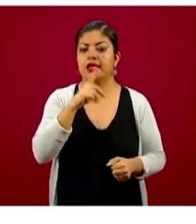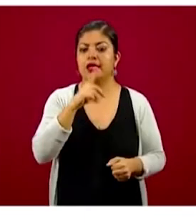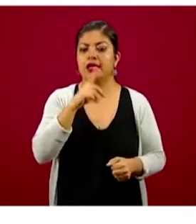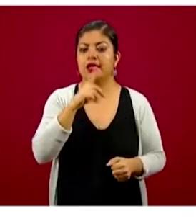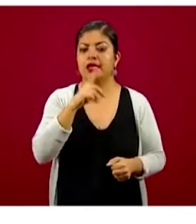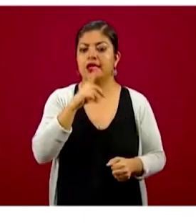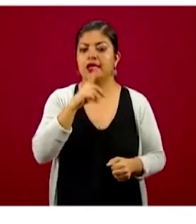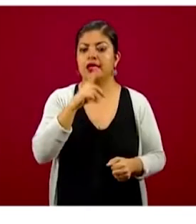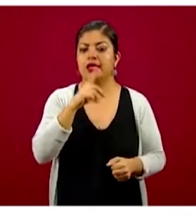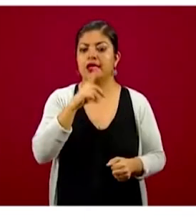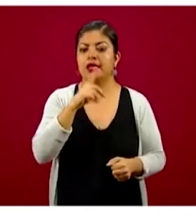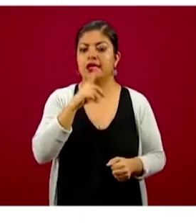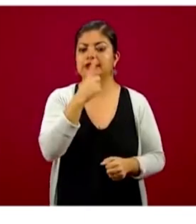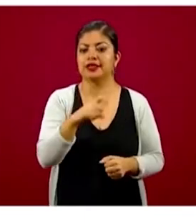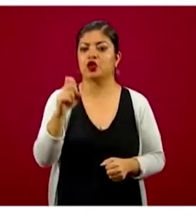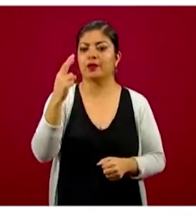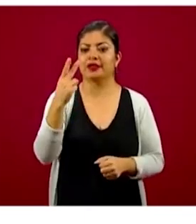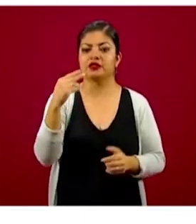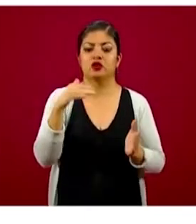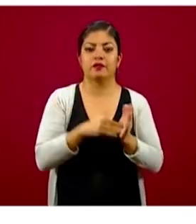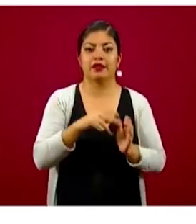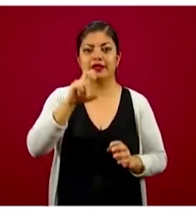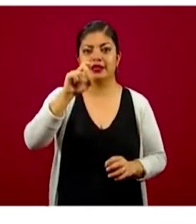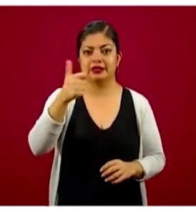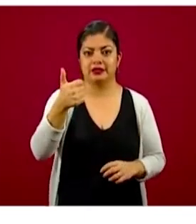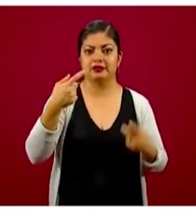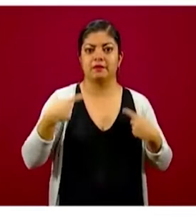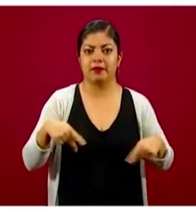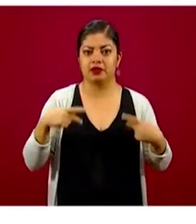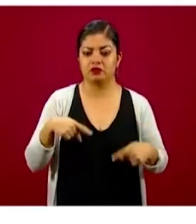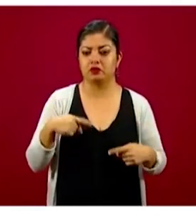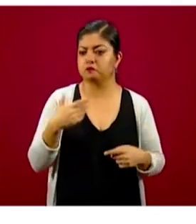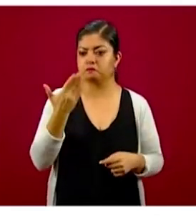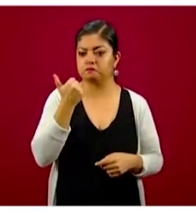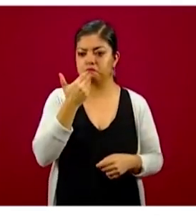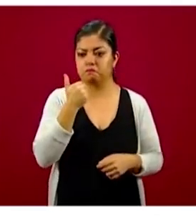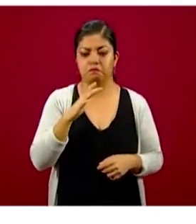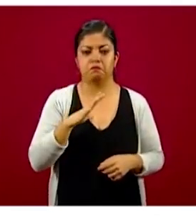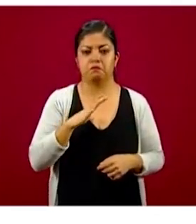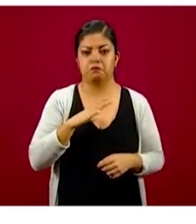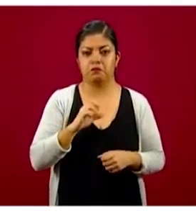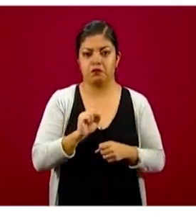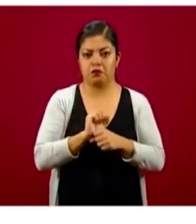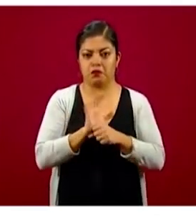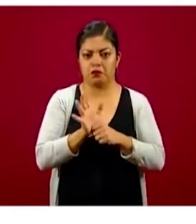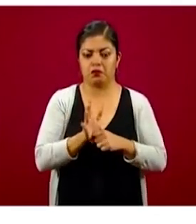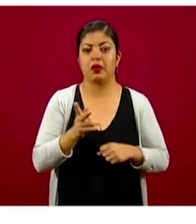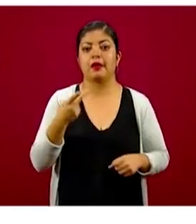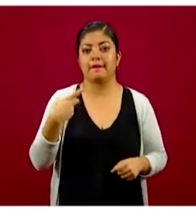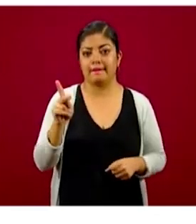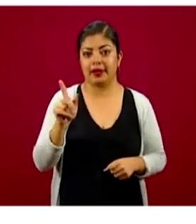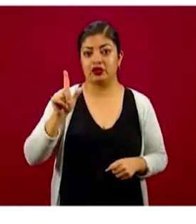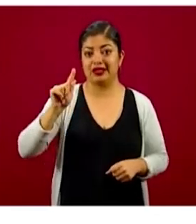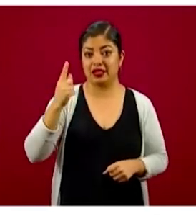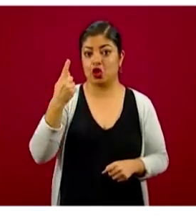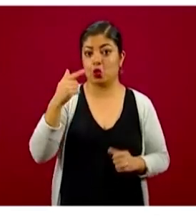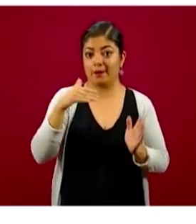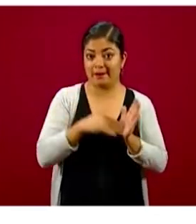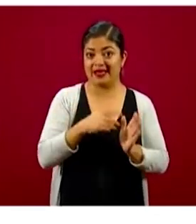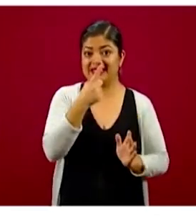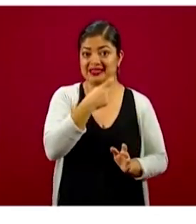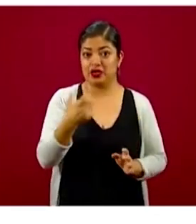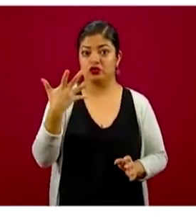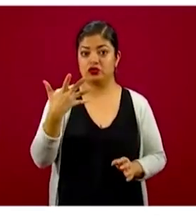En 125 mil 36 personas fue negativo a SARS-CoV-2, pero en 71 mil 105